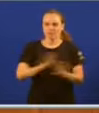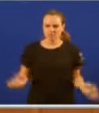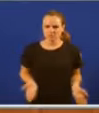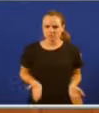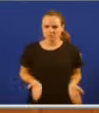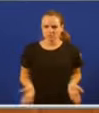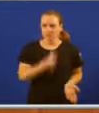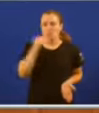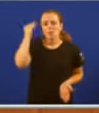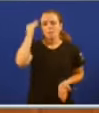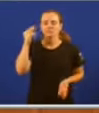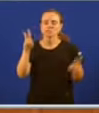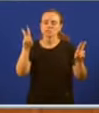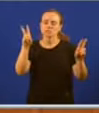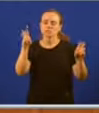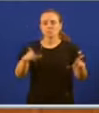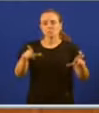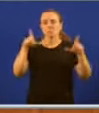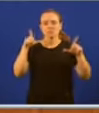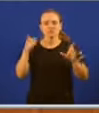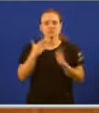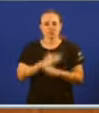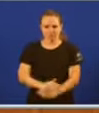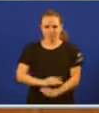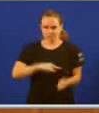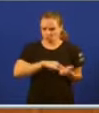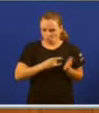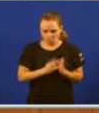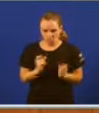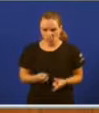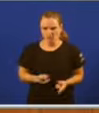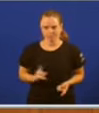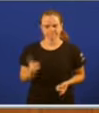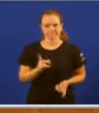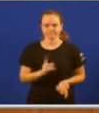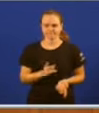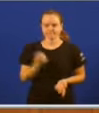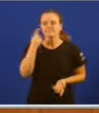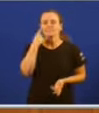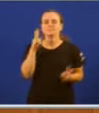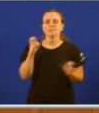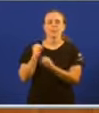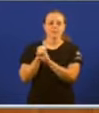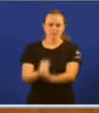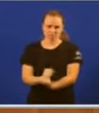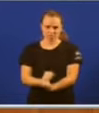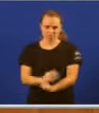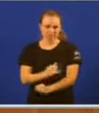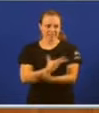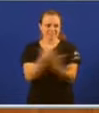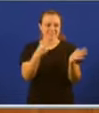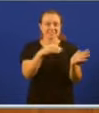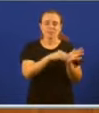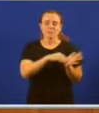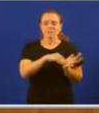pensa que con titulares os problemas deste país se solucionan? E, mire, dependencia. Hai 17.000 dependentes que